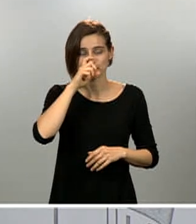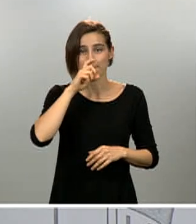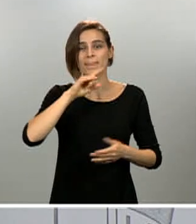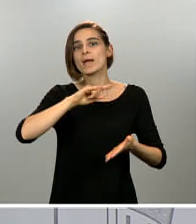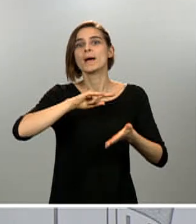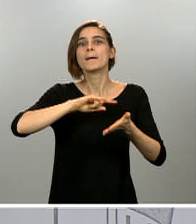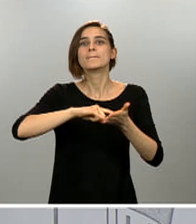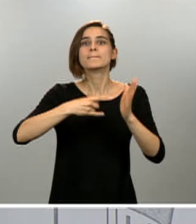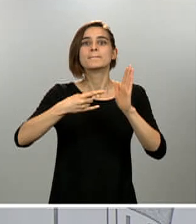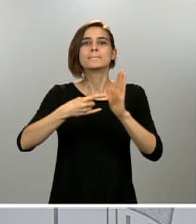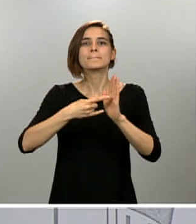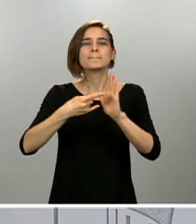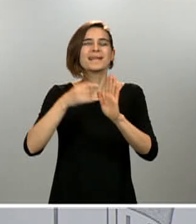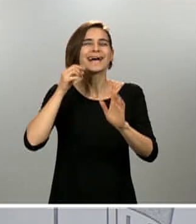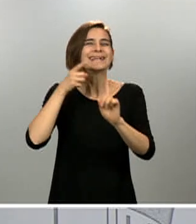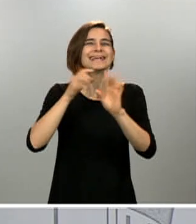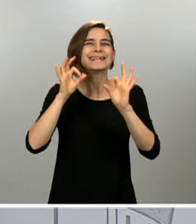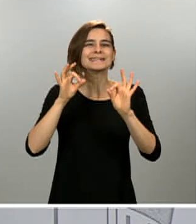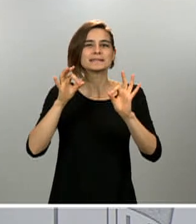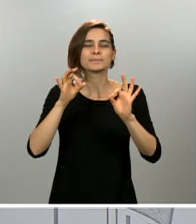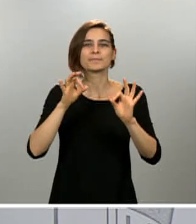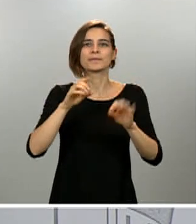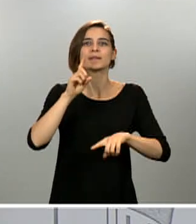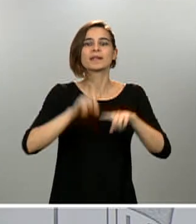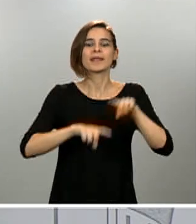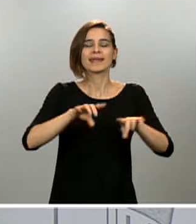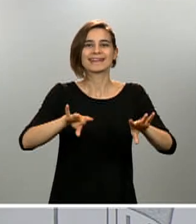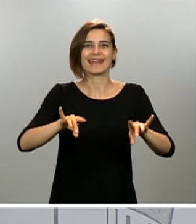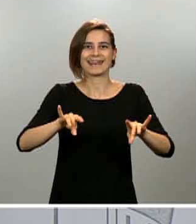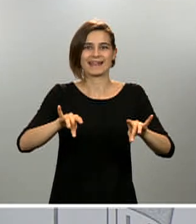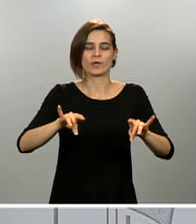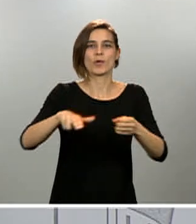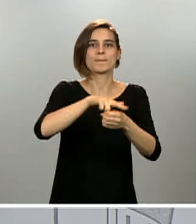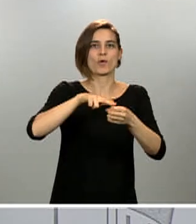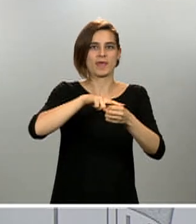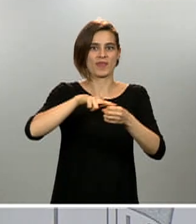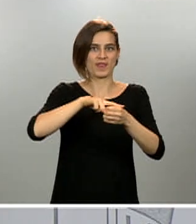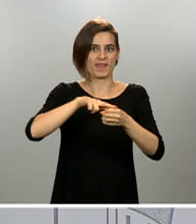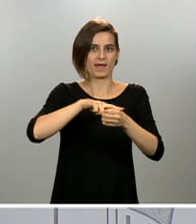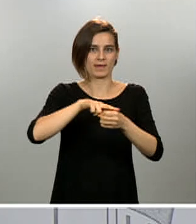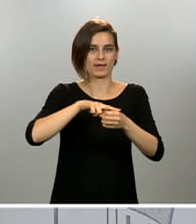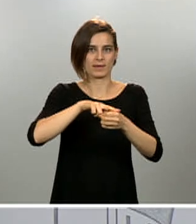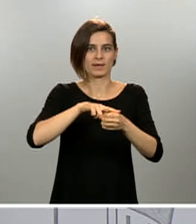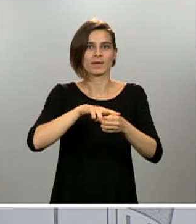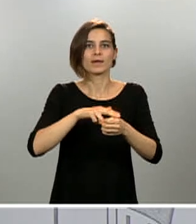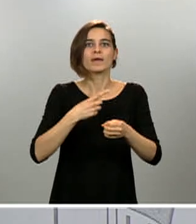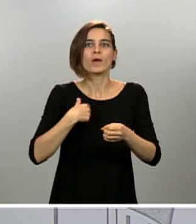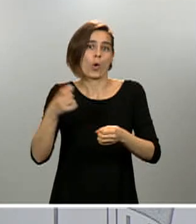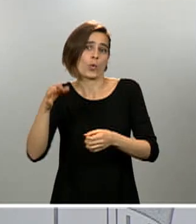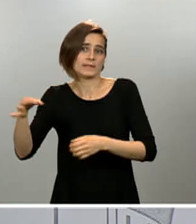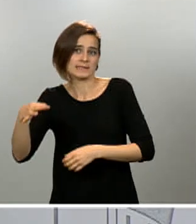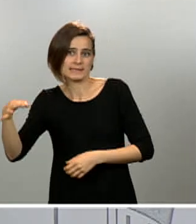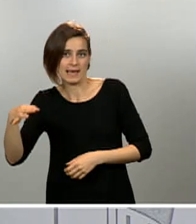isla, unidades que tienen entidad económica por sí mismas y que permiten también conocer los datos epidemiológicos, los distintos